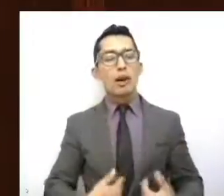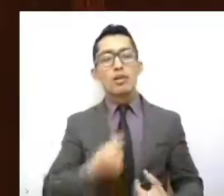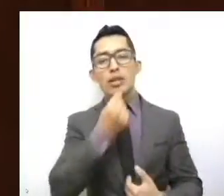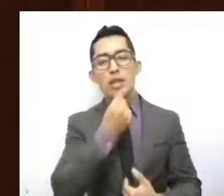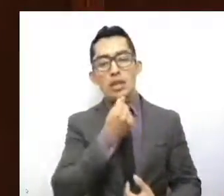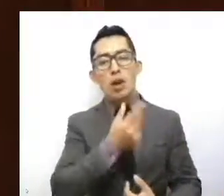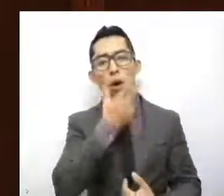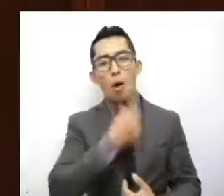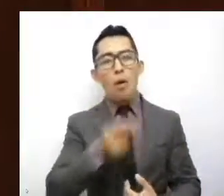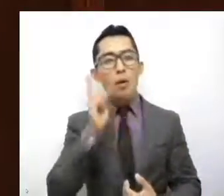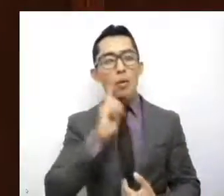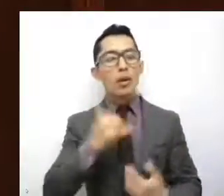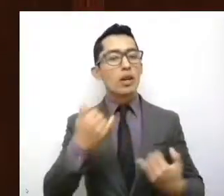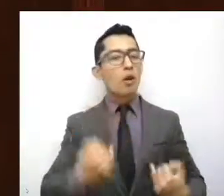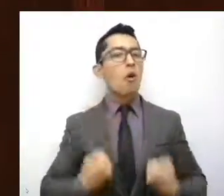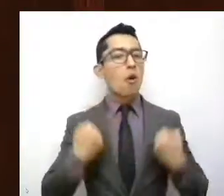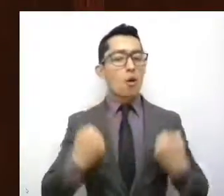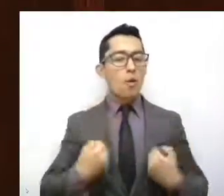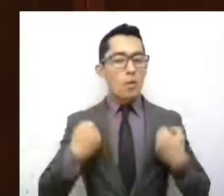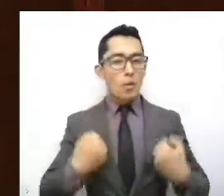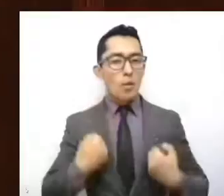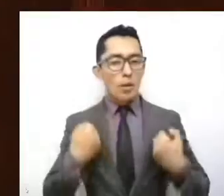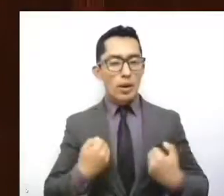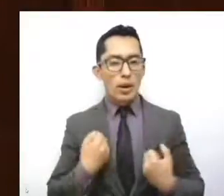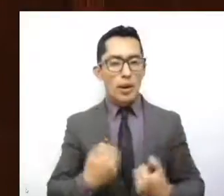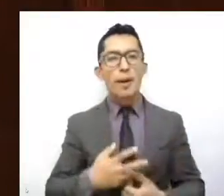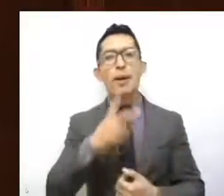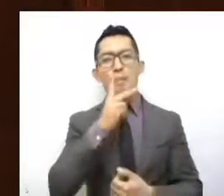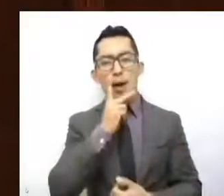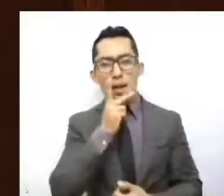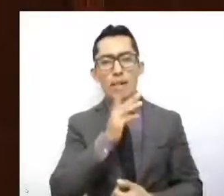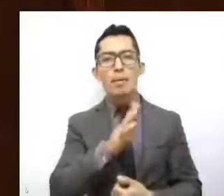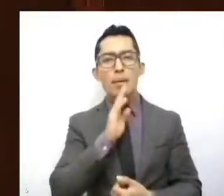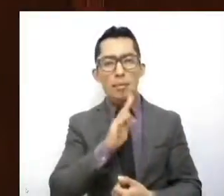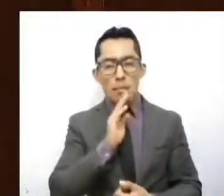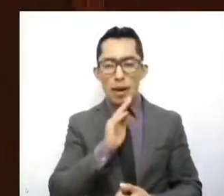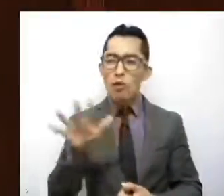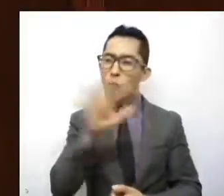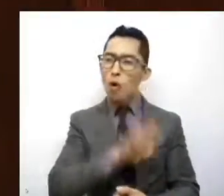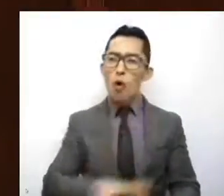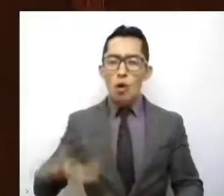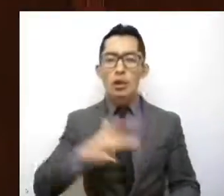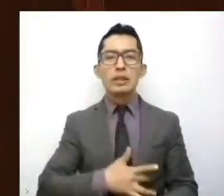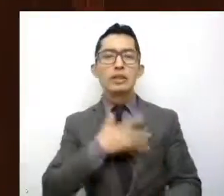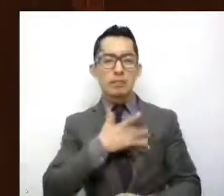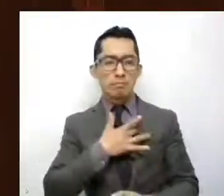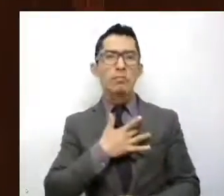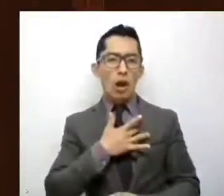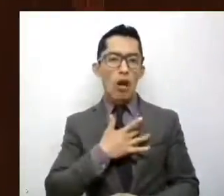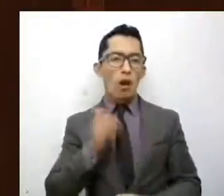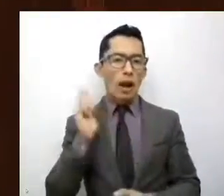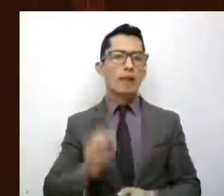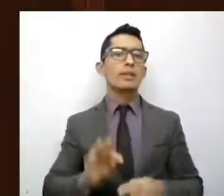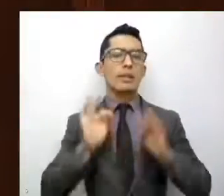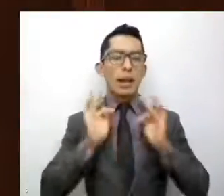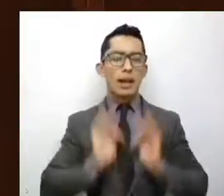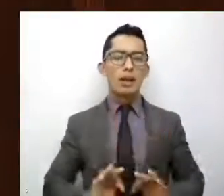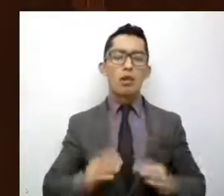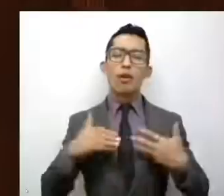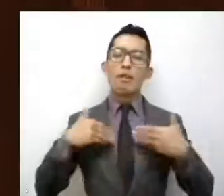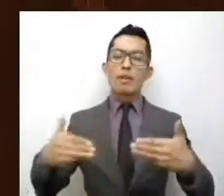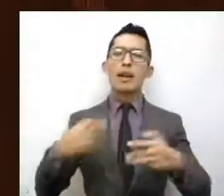y adolescentes. Los padres y la sociedad deben sentirse seguros que los ministerios públicos